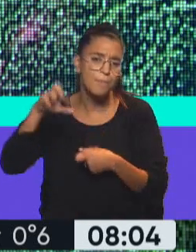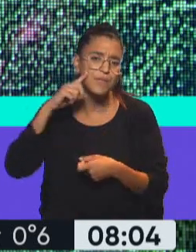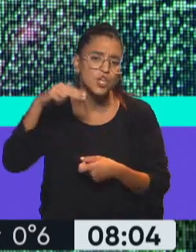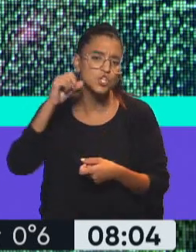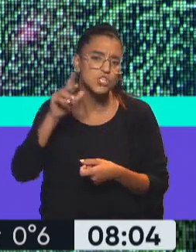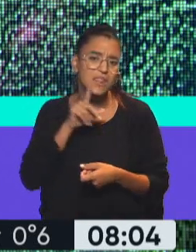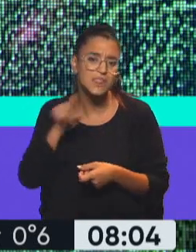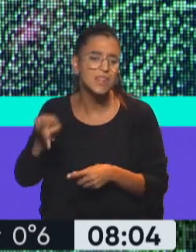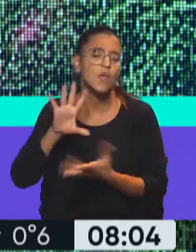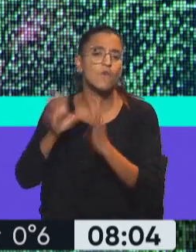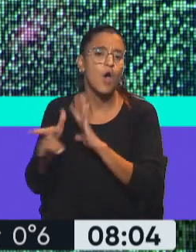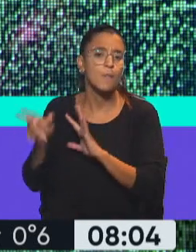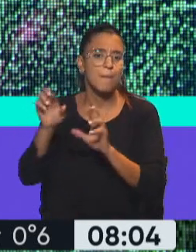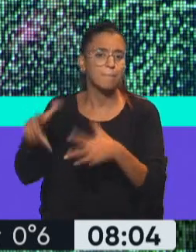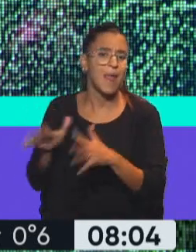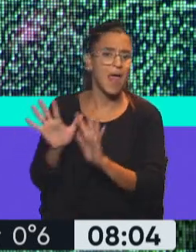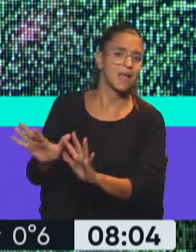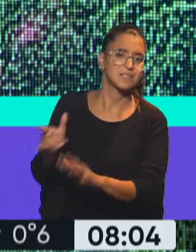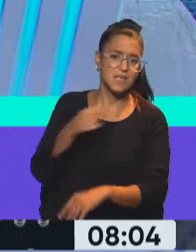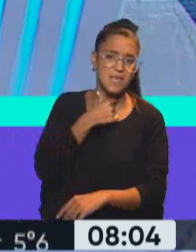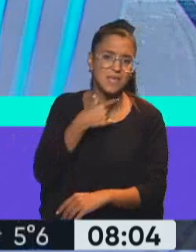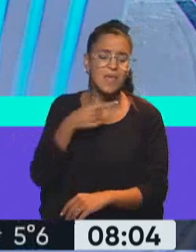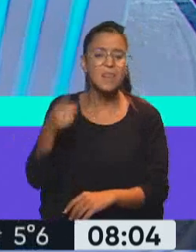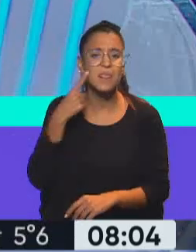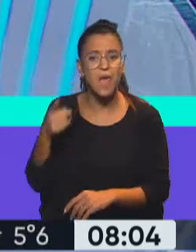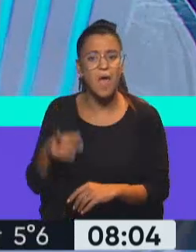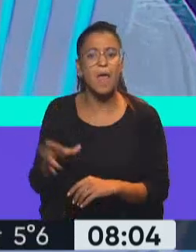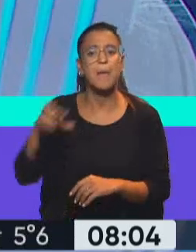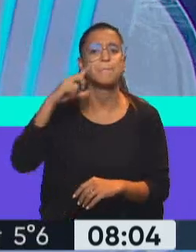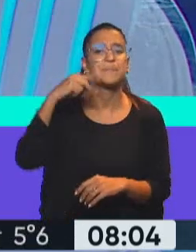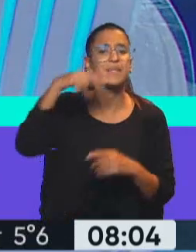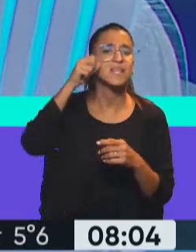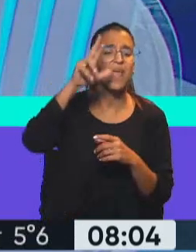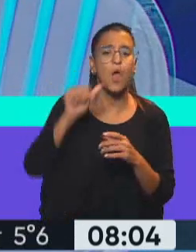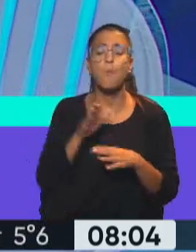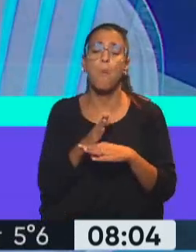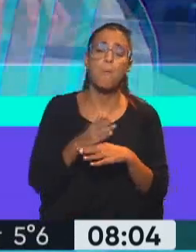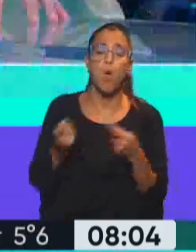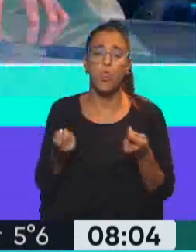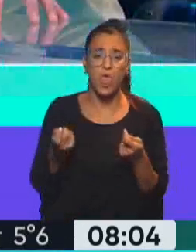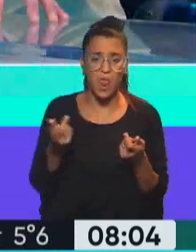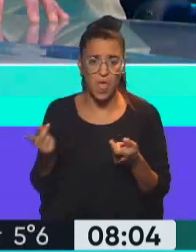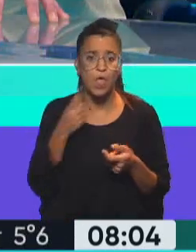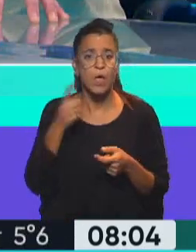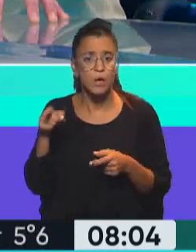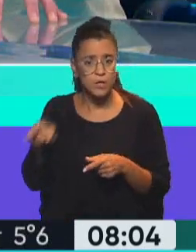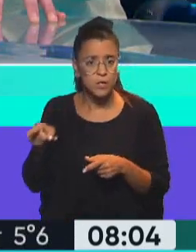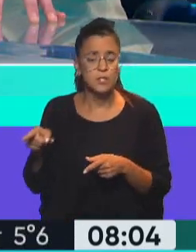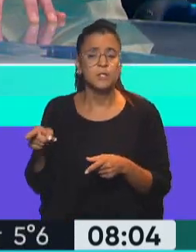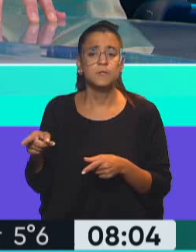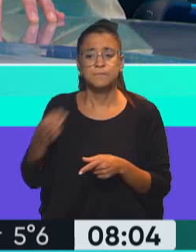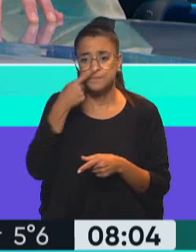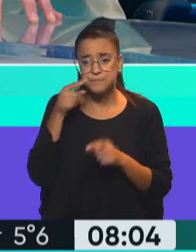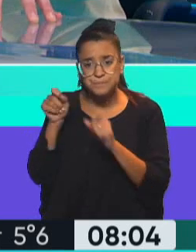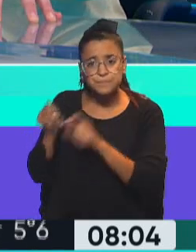era ese programa, no era, se consideraba, imagínate, a Piñera como un moderado al lado de lo que representaba en términos de